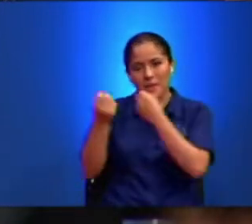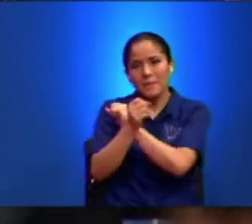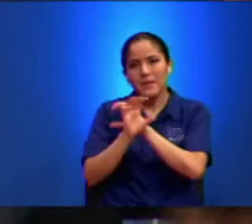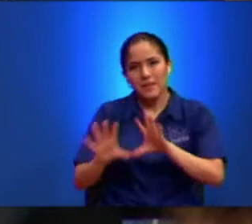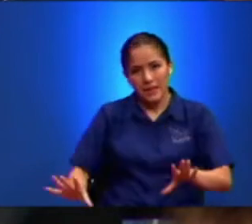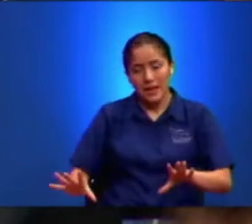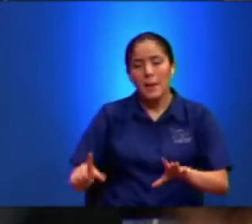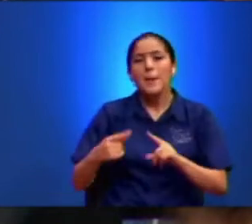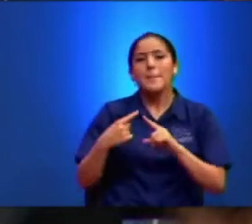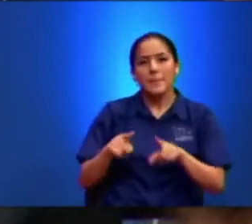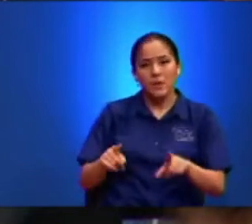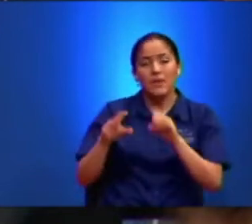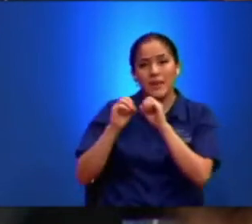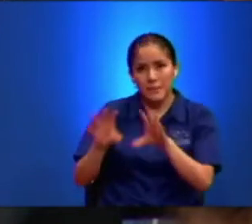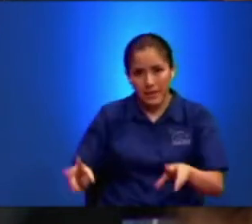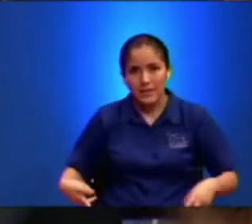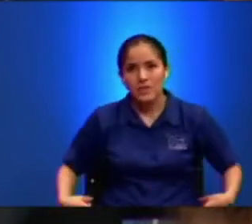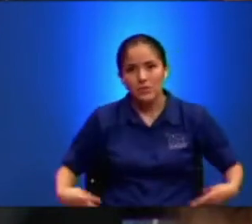Por Causa De Mi